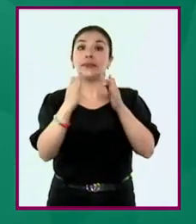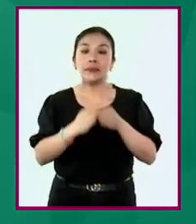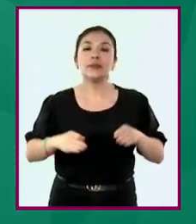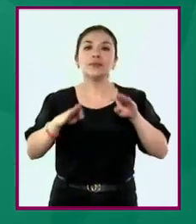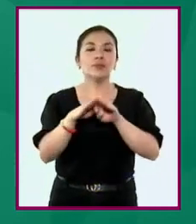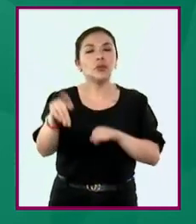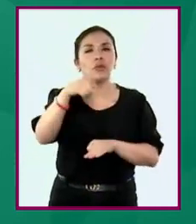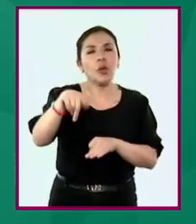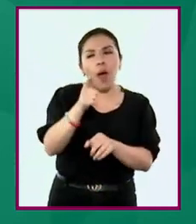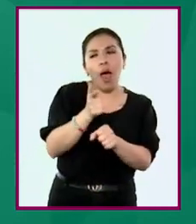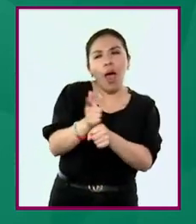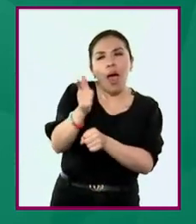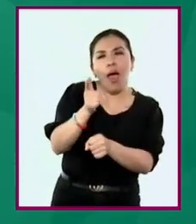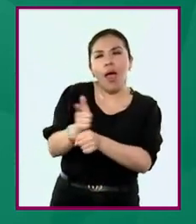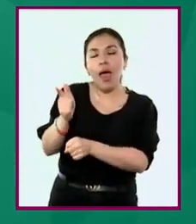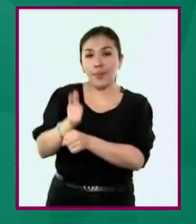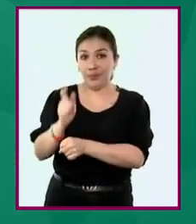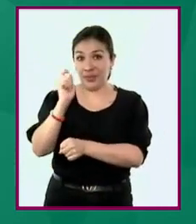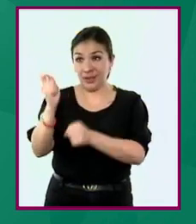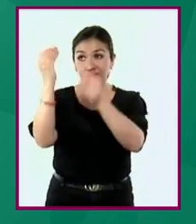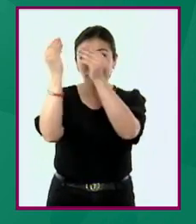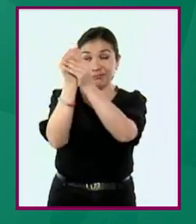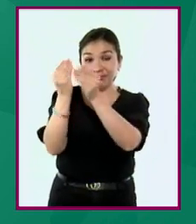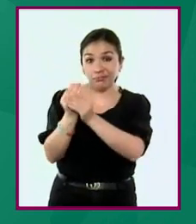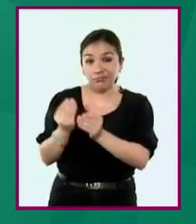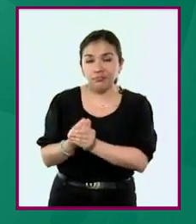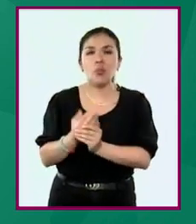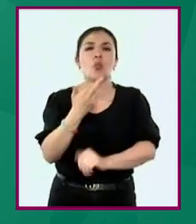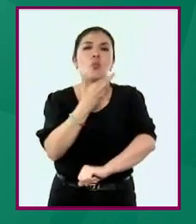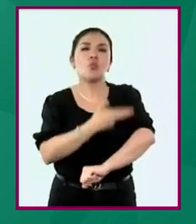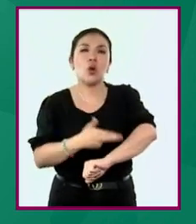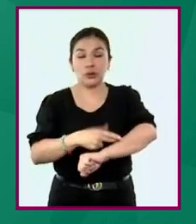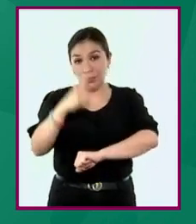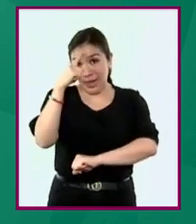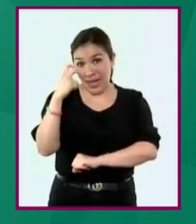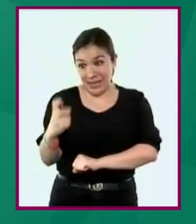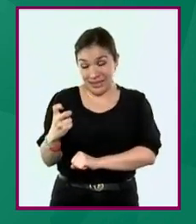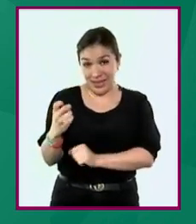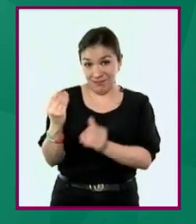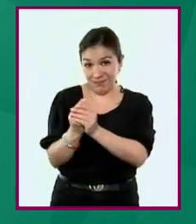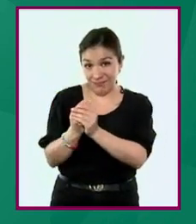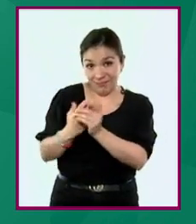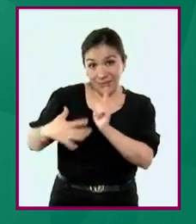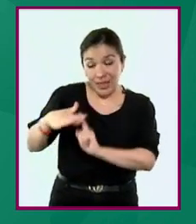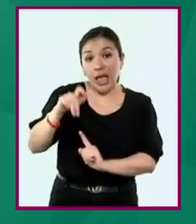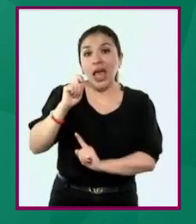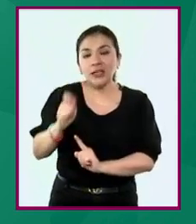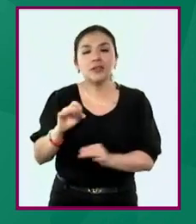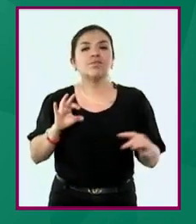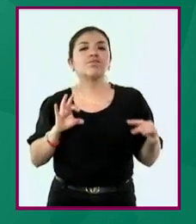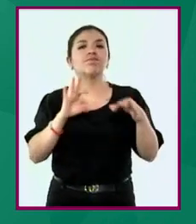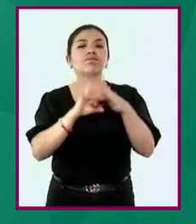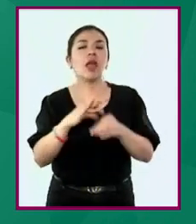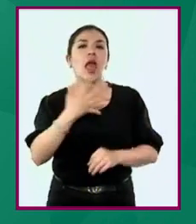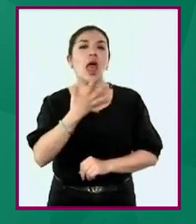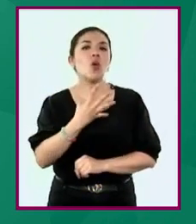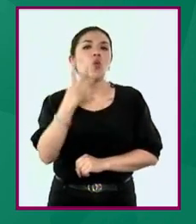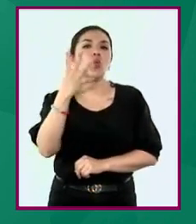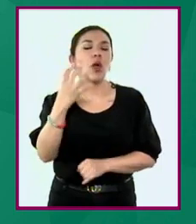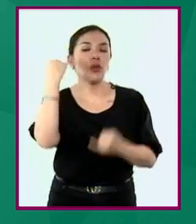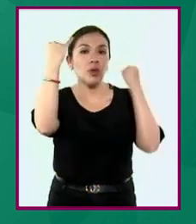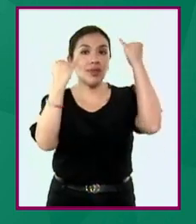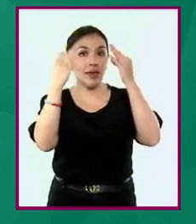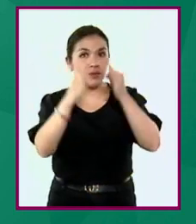importante que identifiquemos que los contenidos y procesos de este campo se asocian a partir de